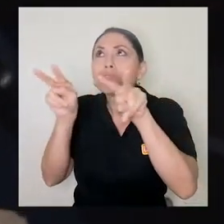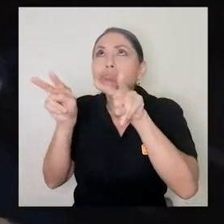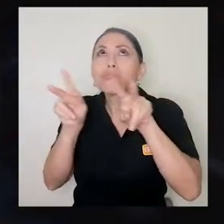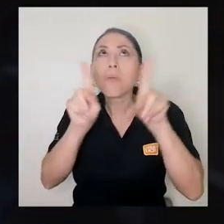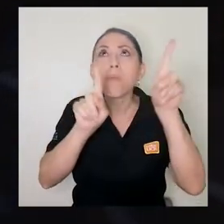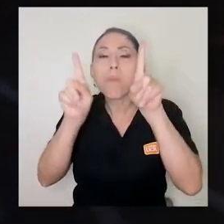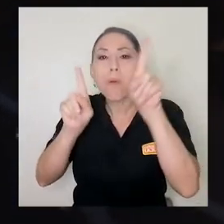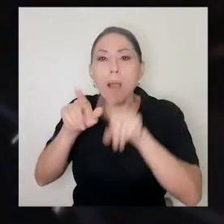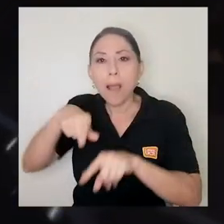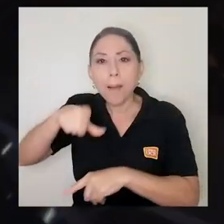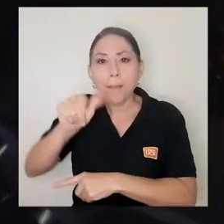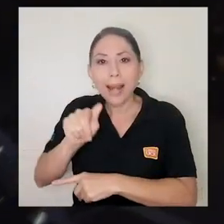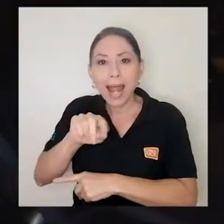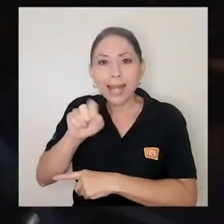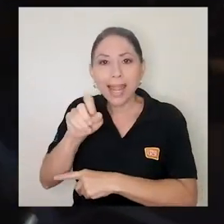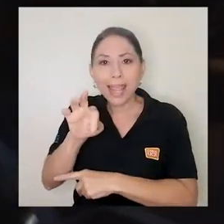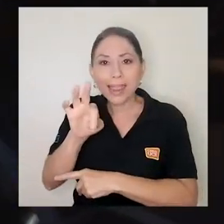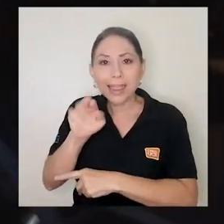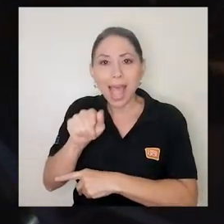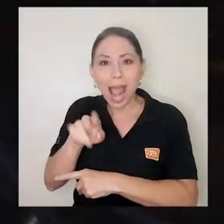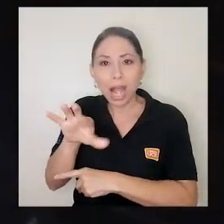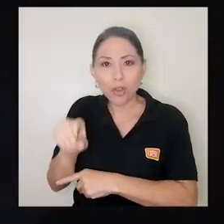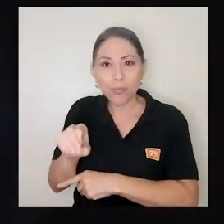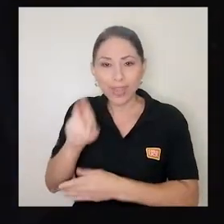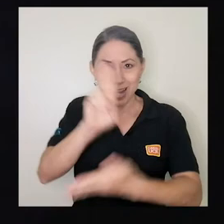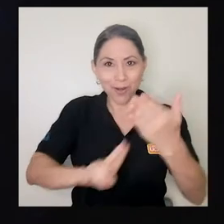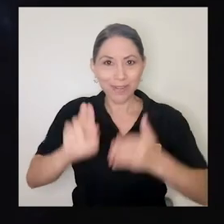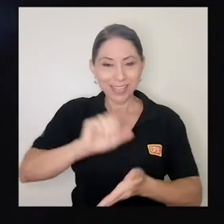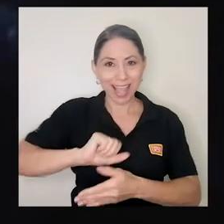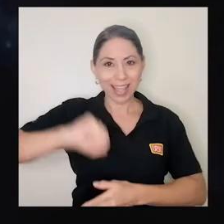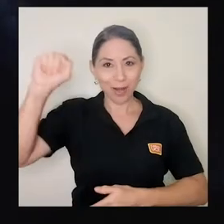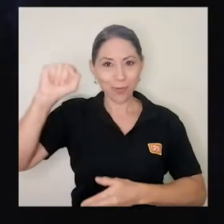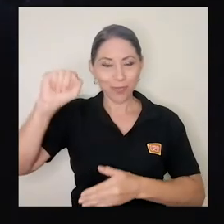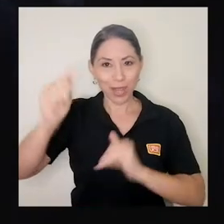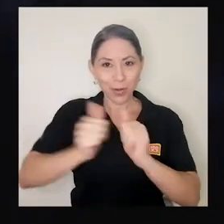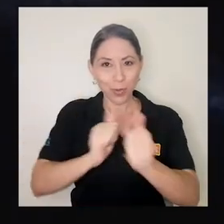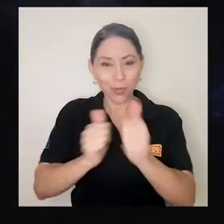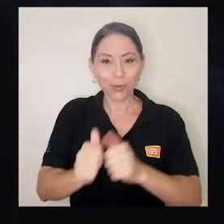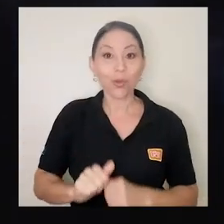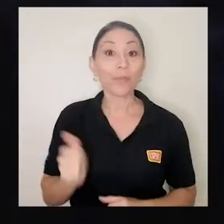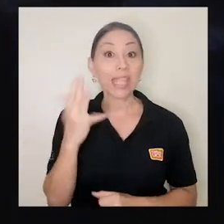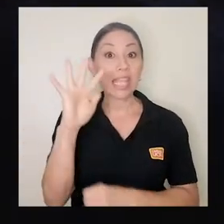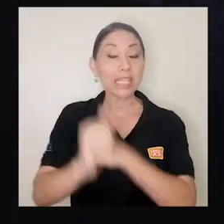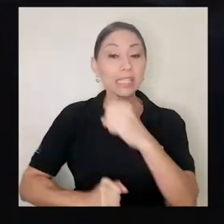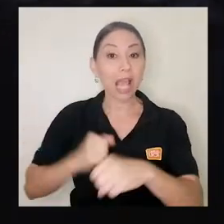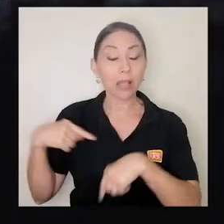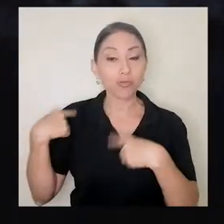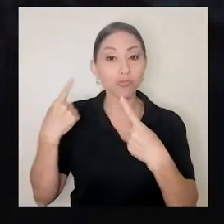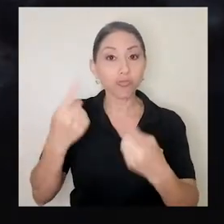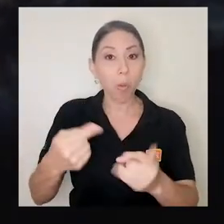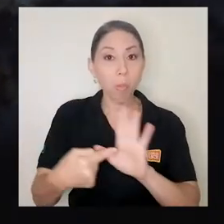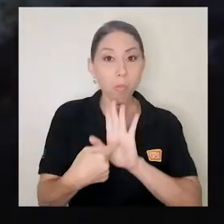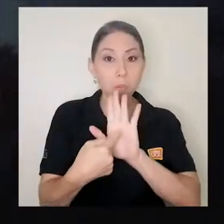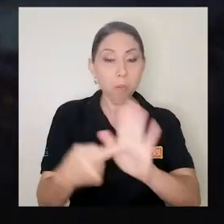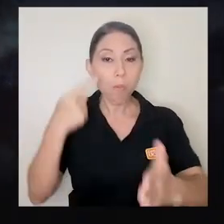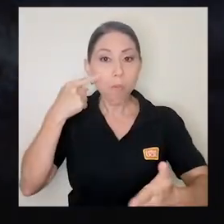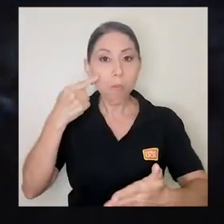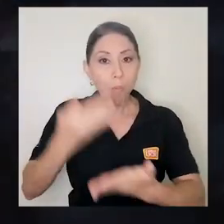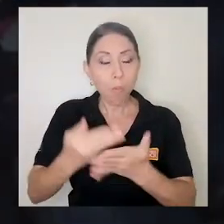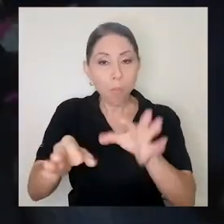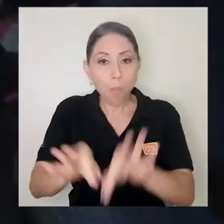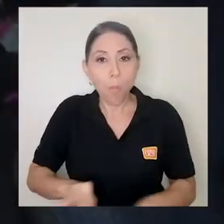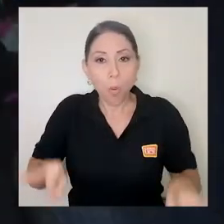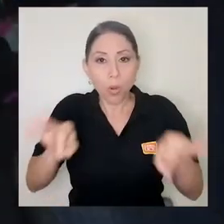universidad quien este ganó el concurso para esta donación son 15 años que reflejan su importancia no solo para la